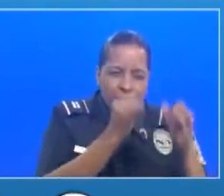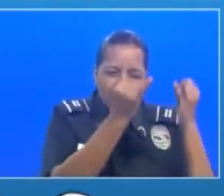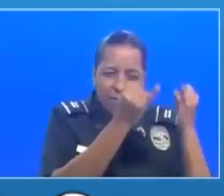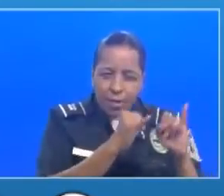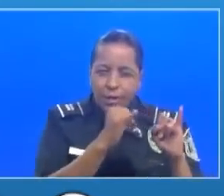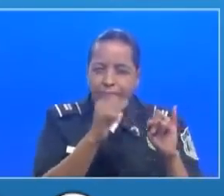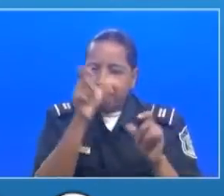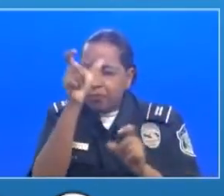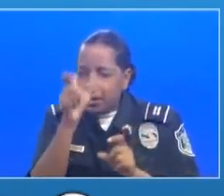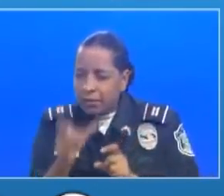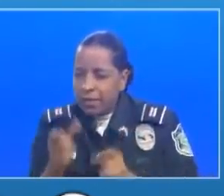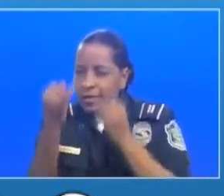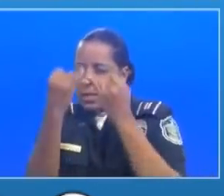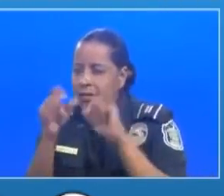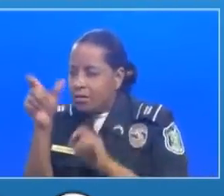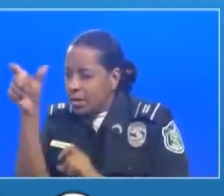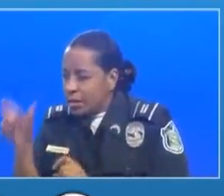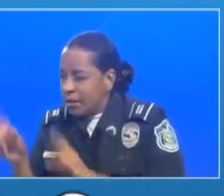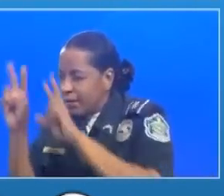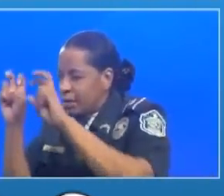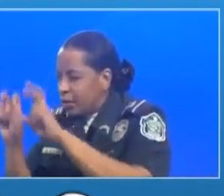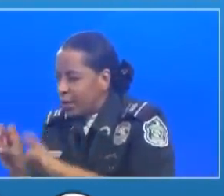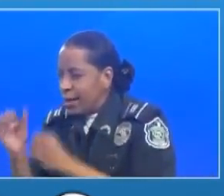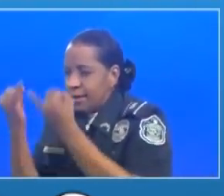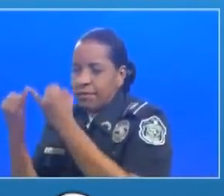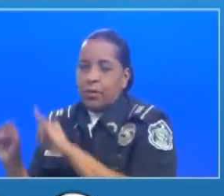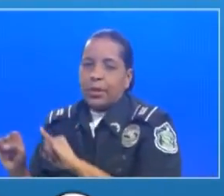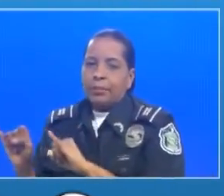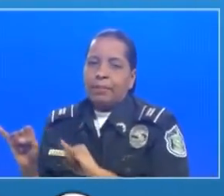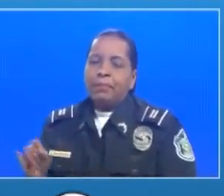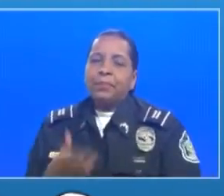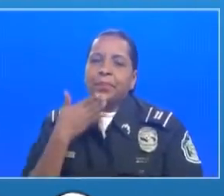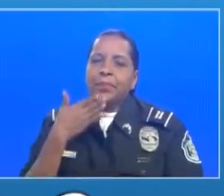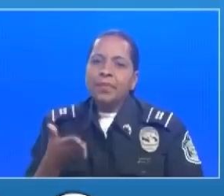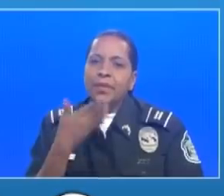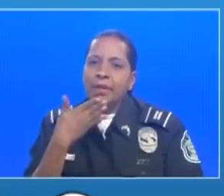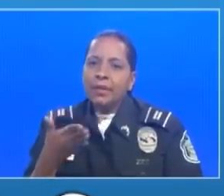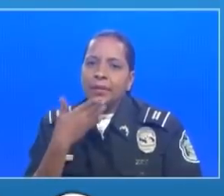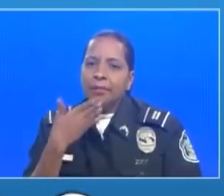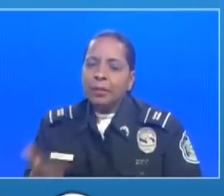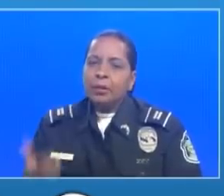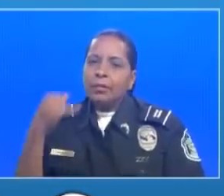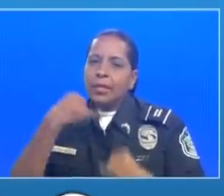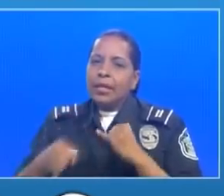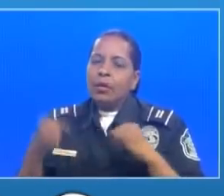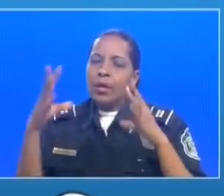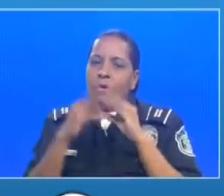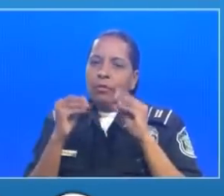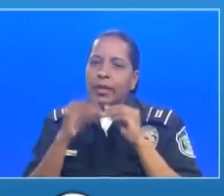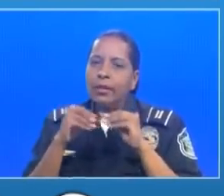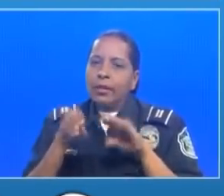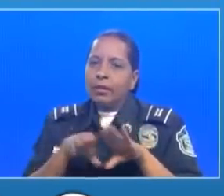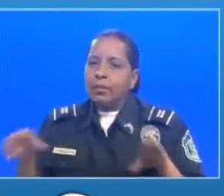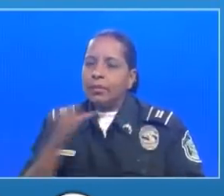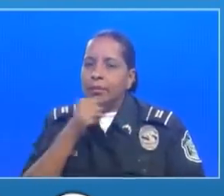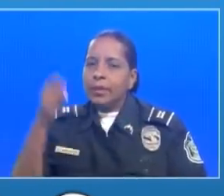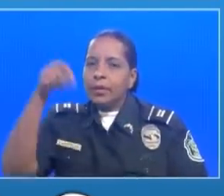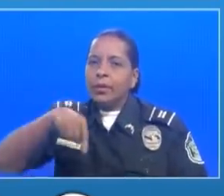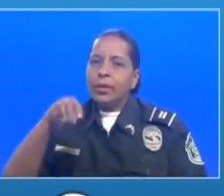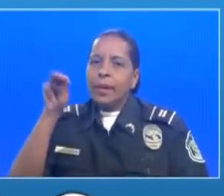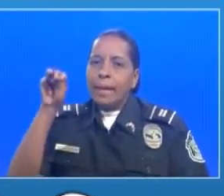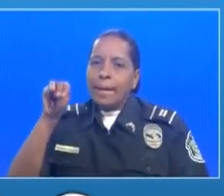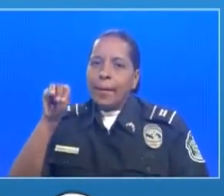acuerdo al contexto y al escenario en que se dio muchas gracias de esta manera culminamos la conferencia de prensa de hoy